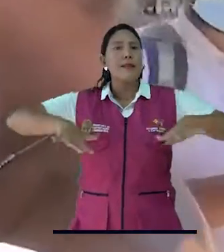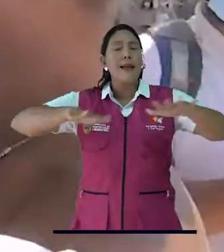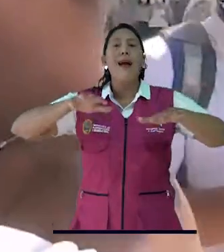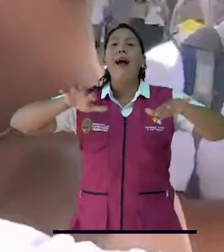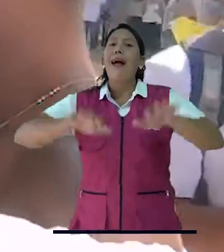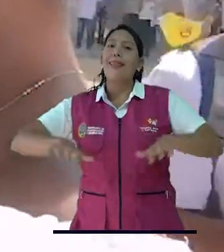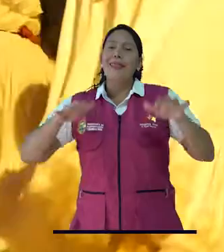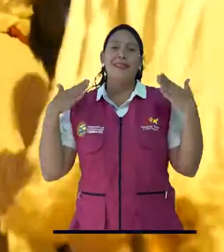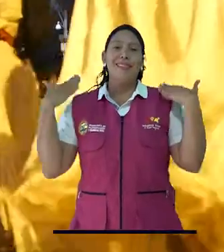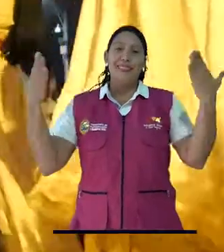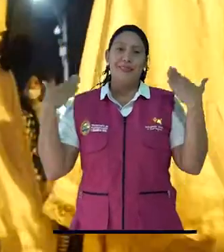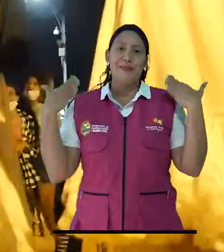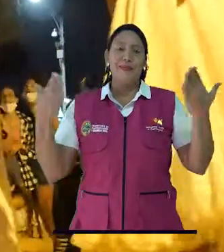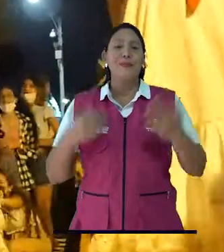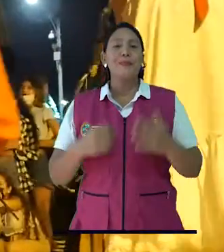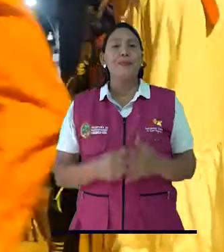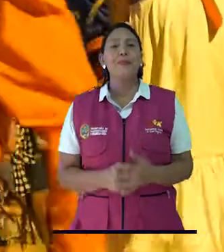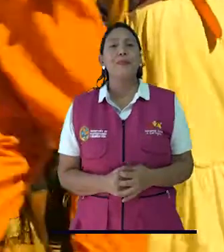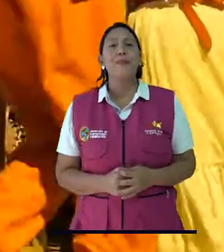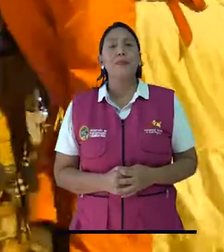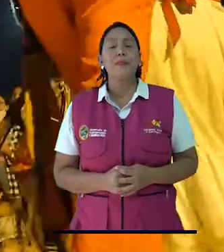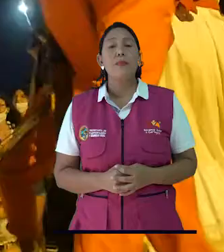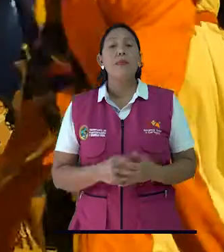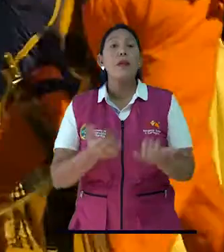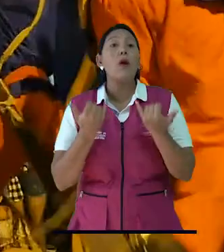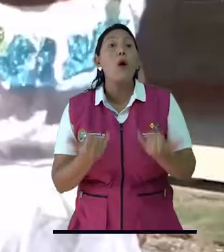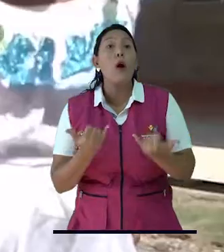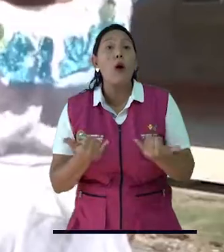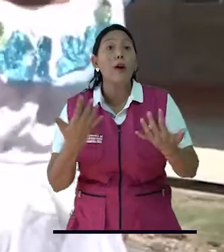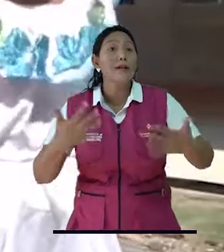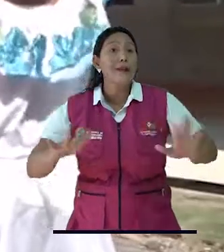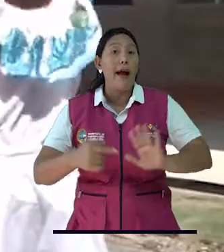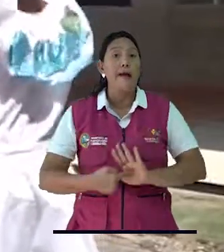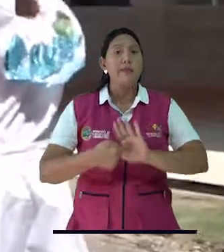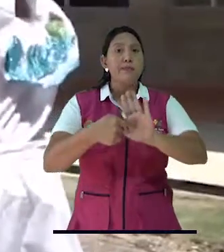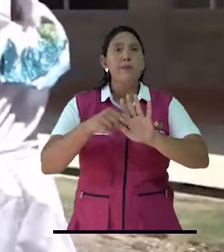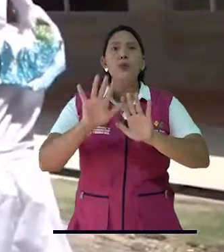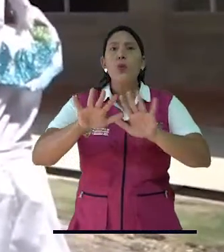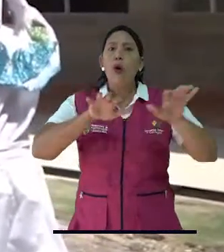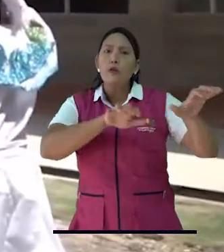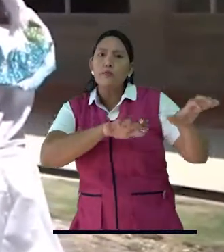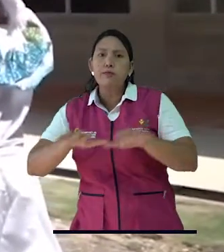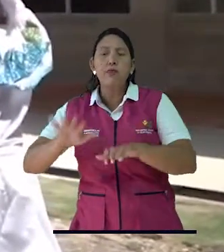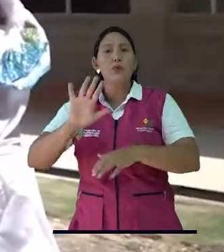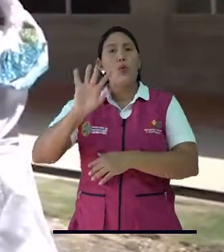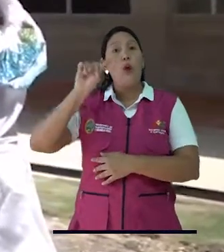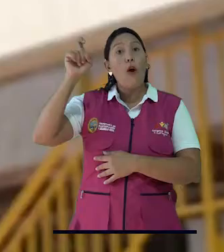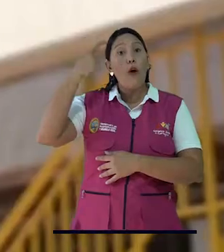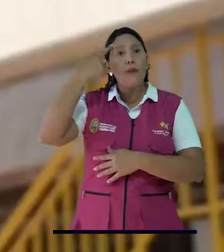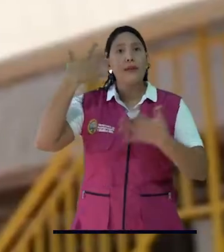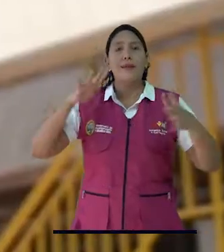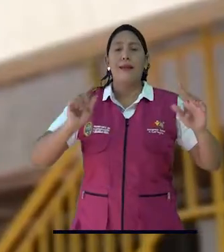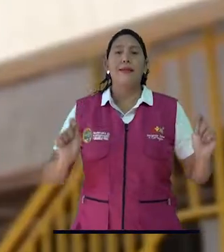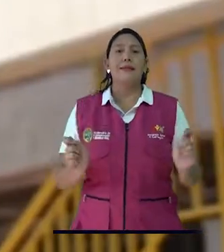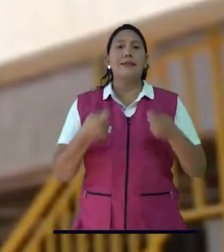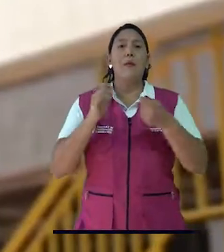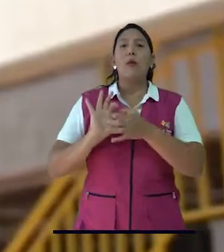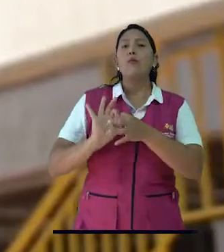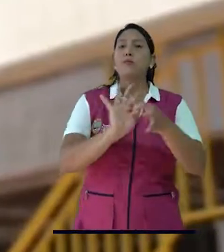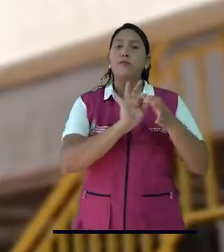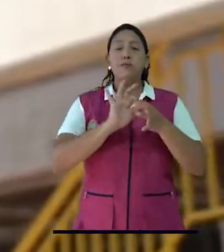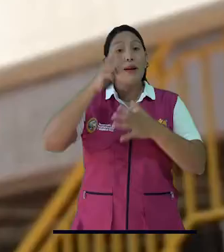disfrutando de las actividades que tanto nos gustan. Hoy te contaremos algunas de las acciones que el gobierno,